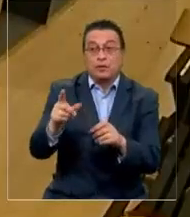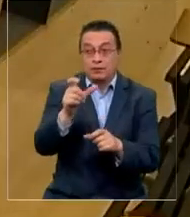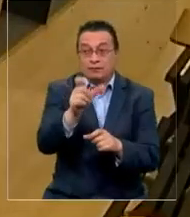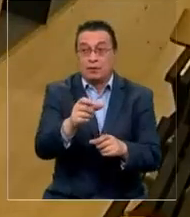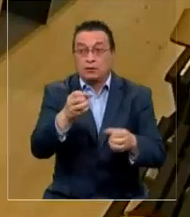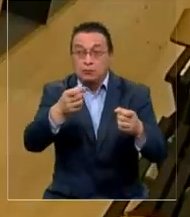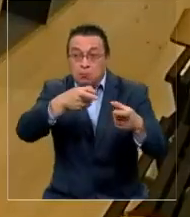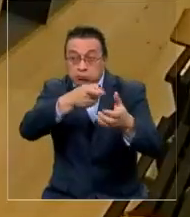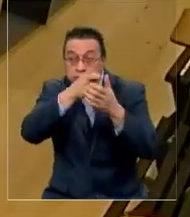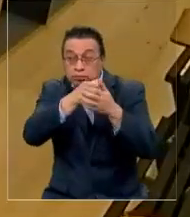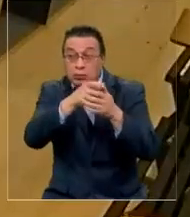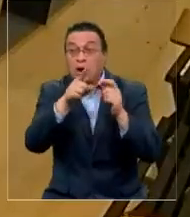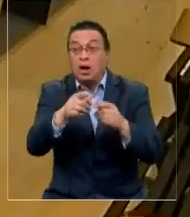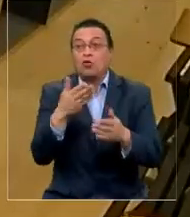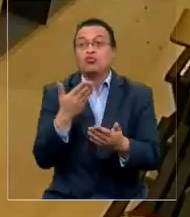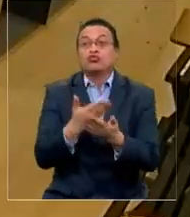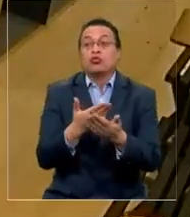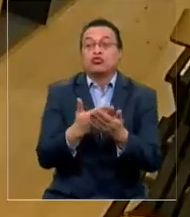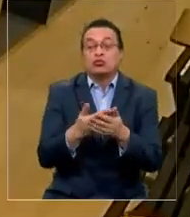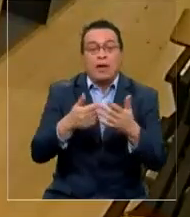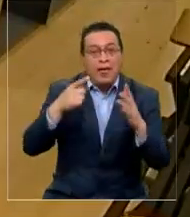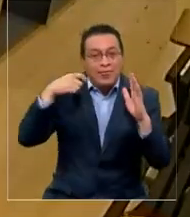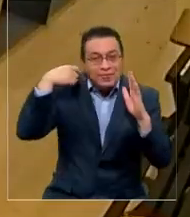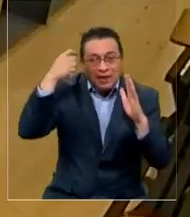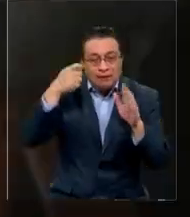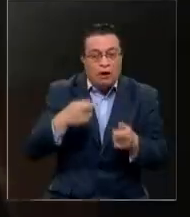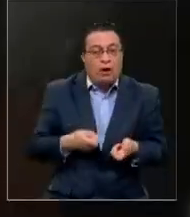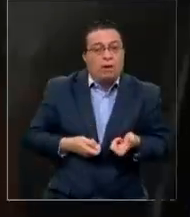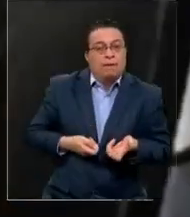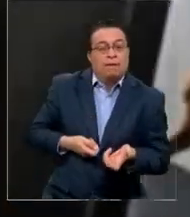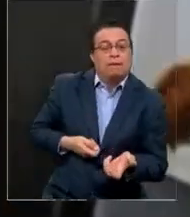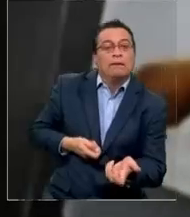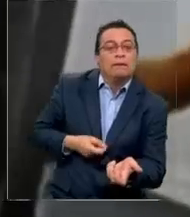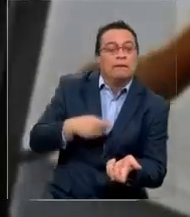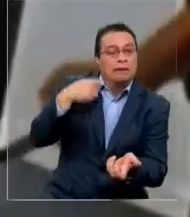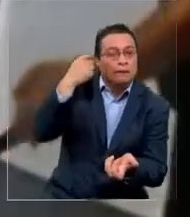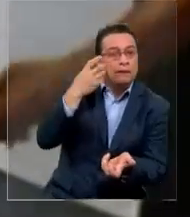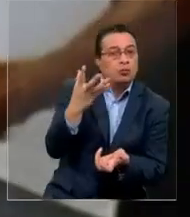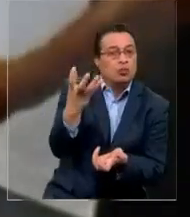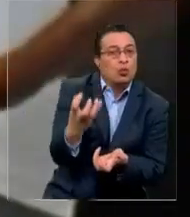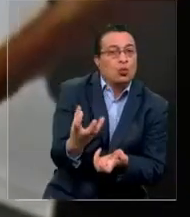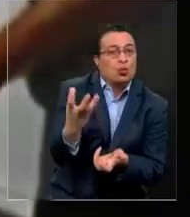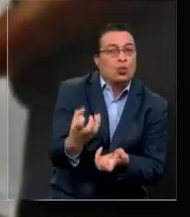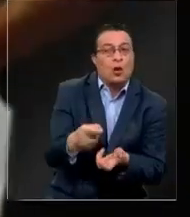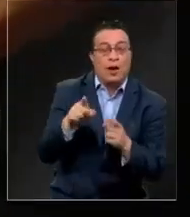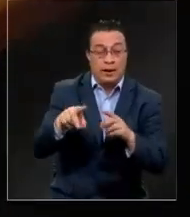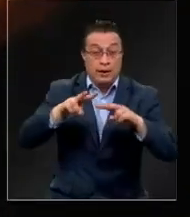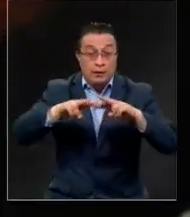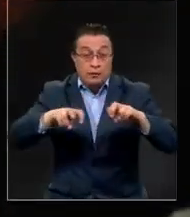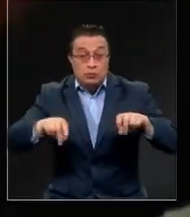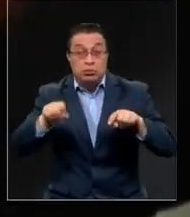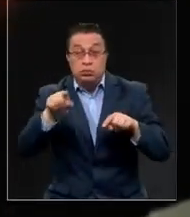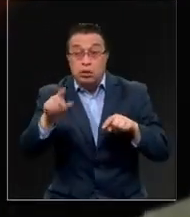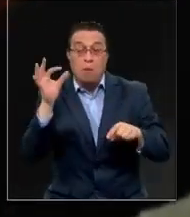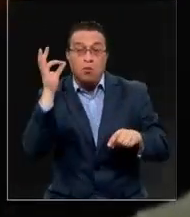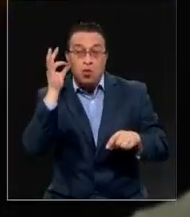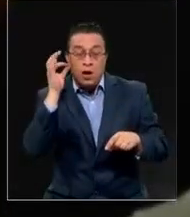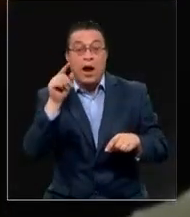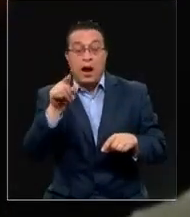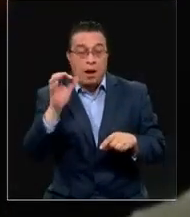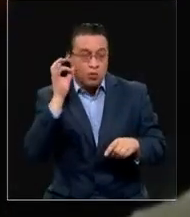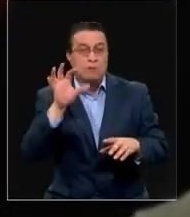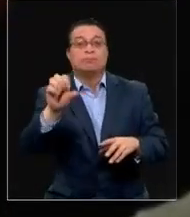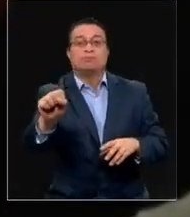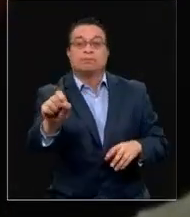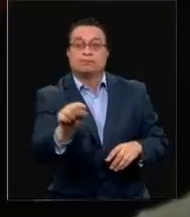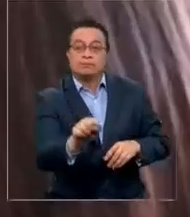dispara, aprovecha la instancia para poner el teléfono debajo de su falda. En la investigación de este reportaje encontramos a la mujer de este